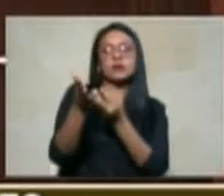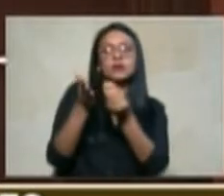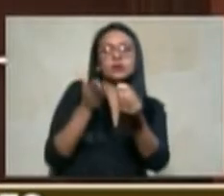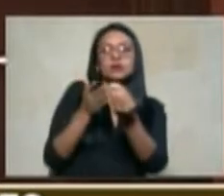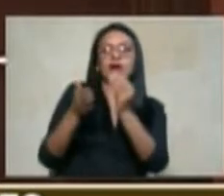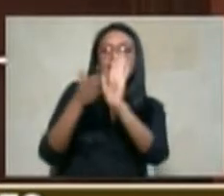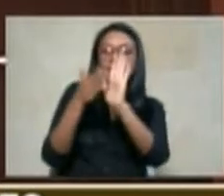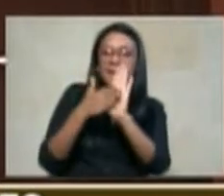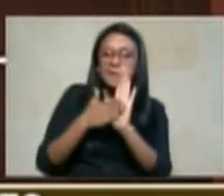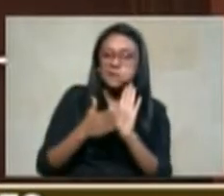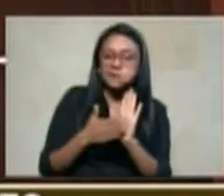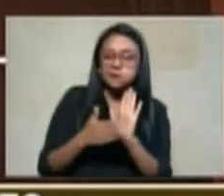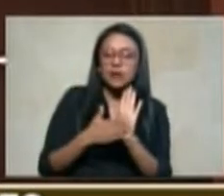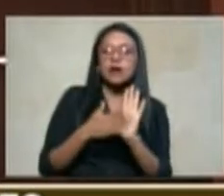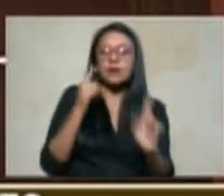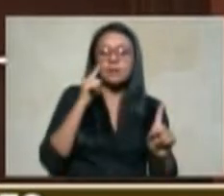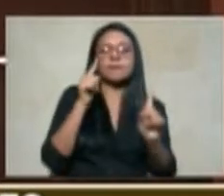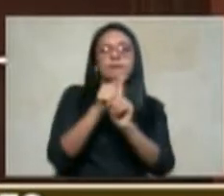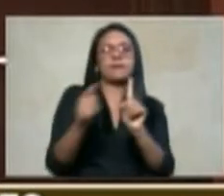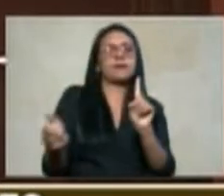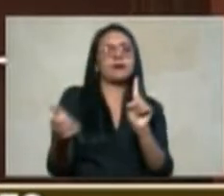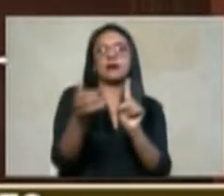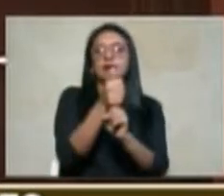motivar dicha solicitud